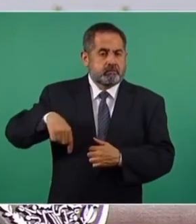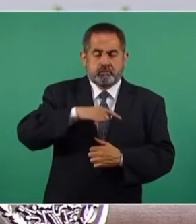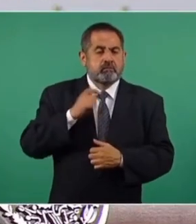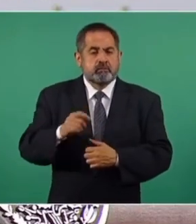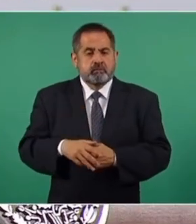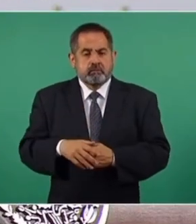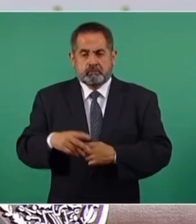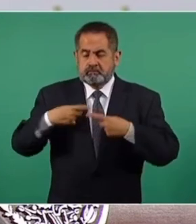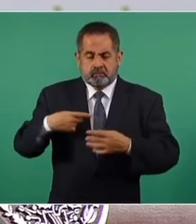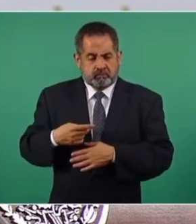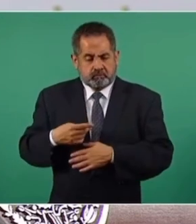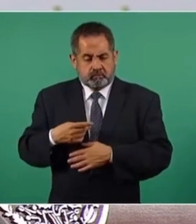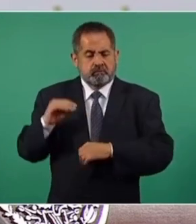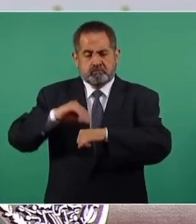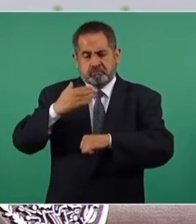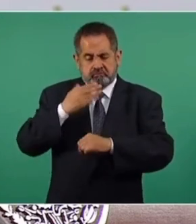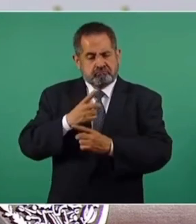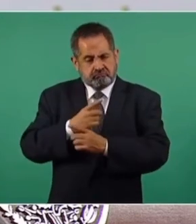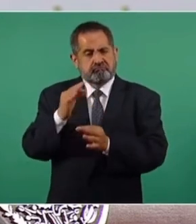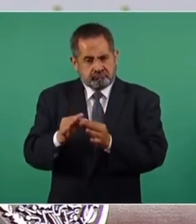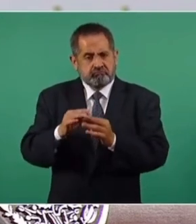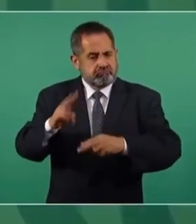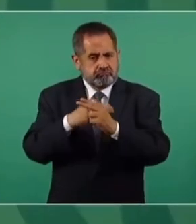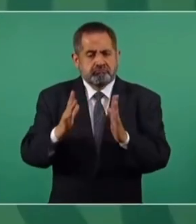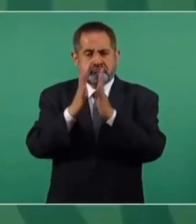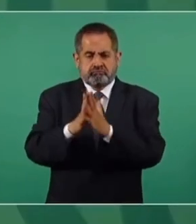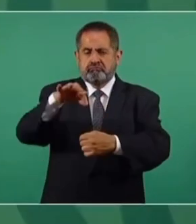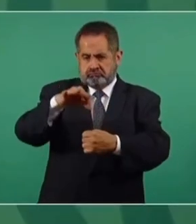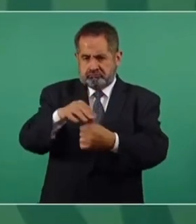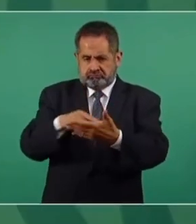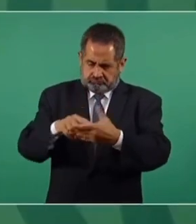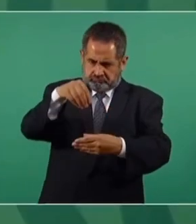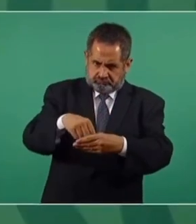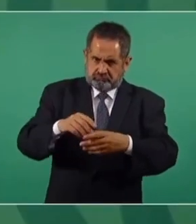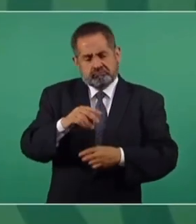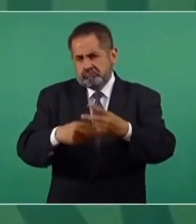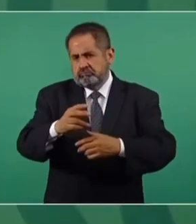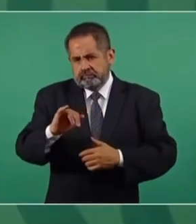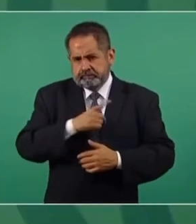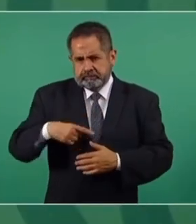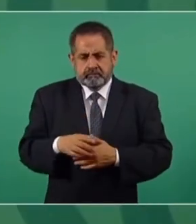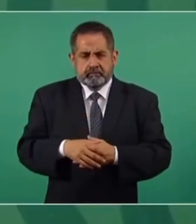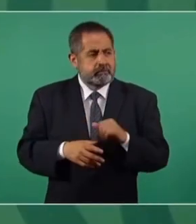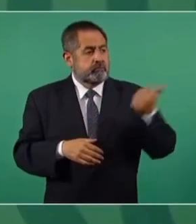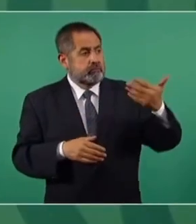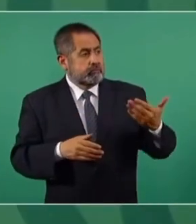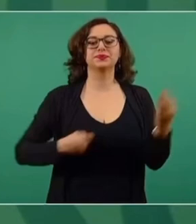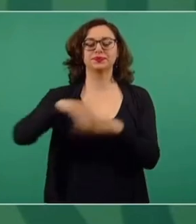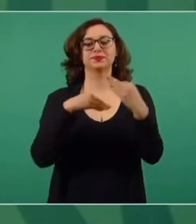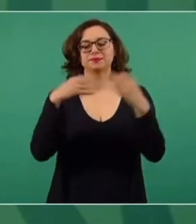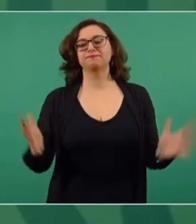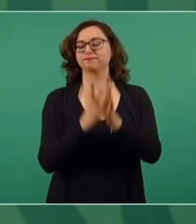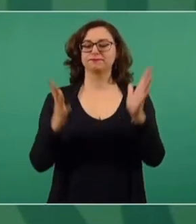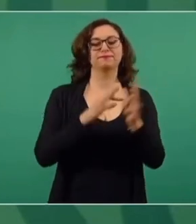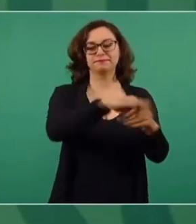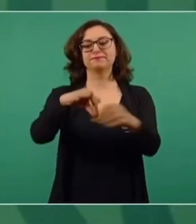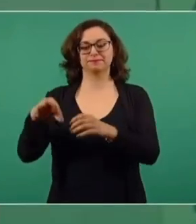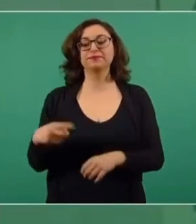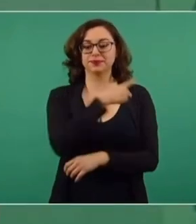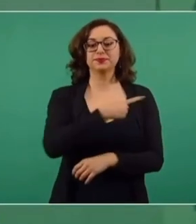buenos ciudadanos, participar en la vida pública, que no sean otros los que decidan. Además,